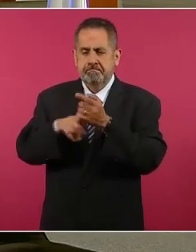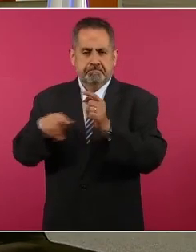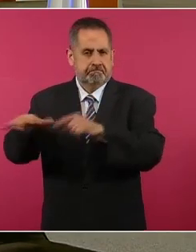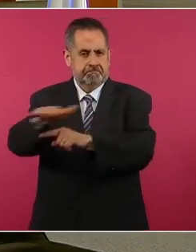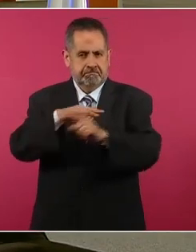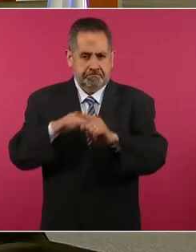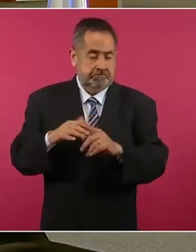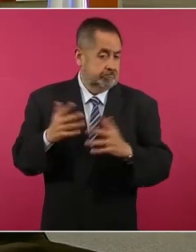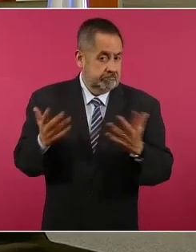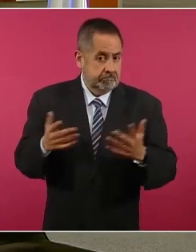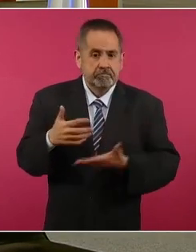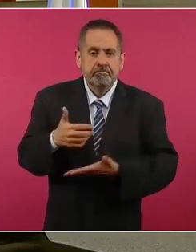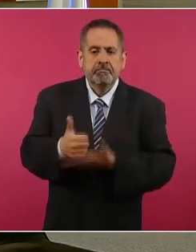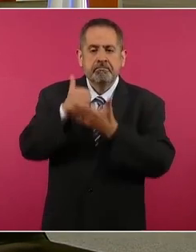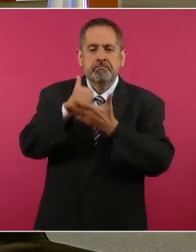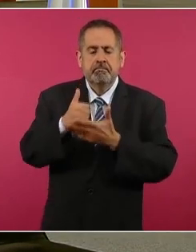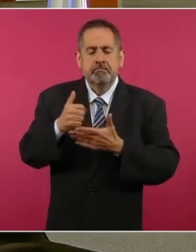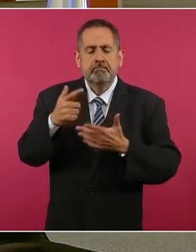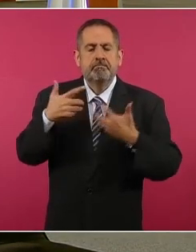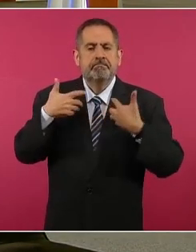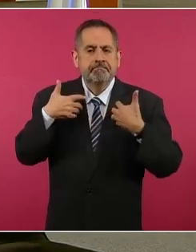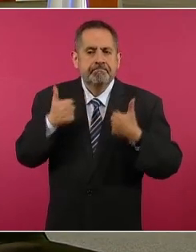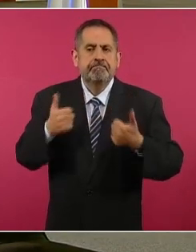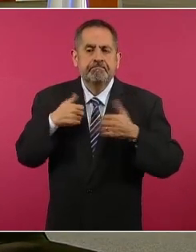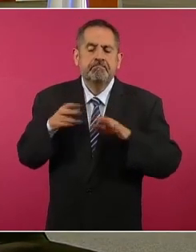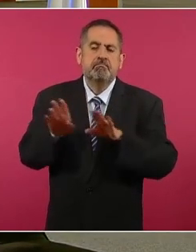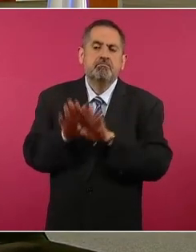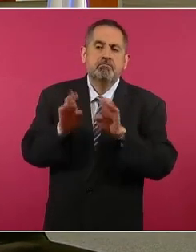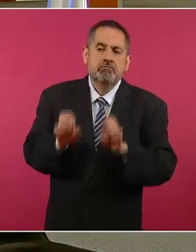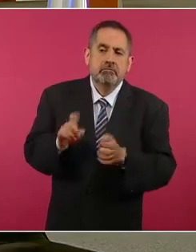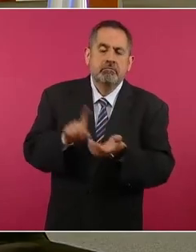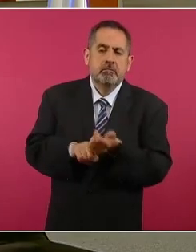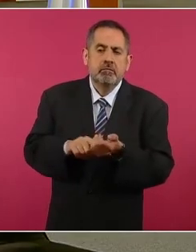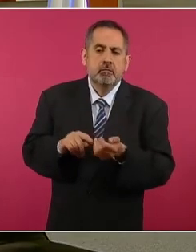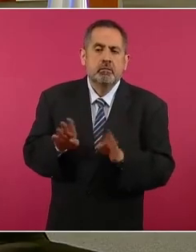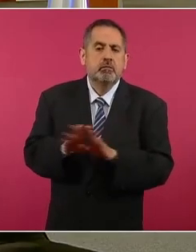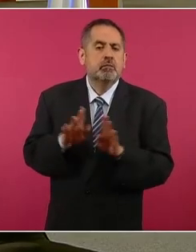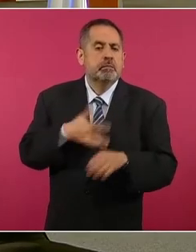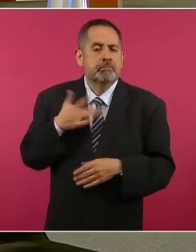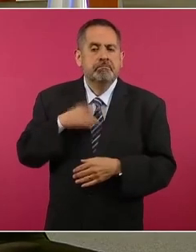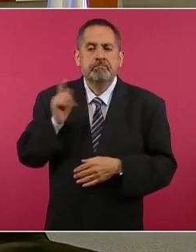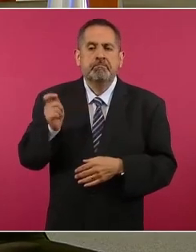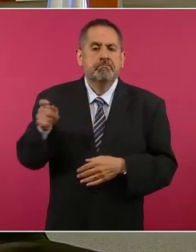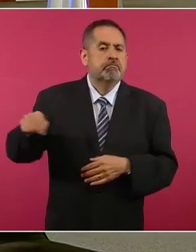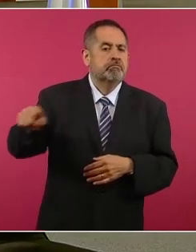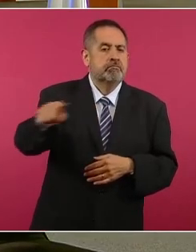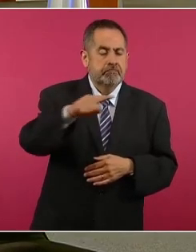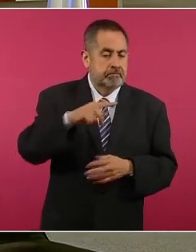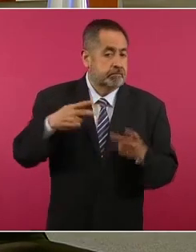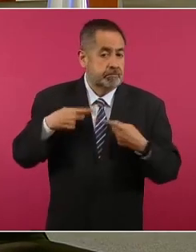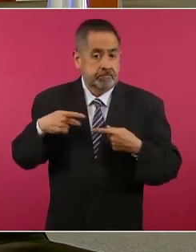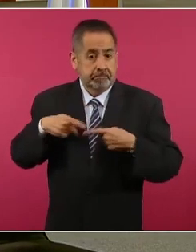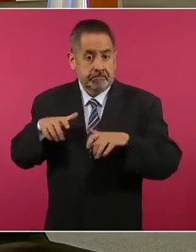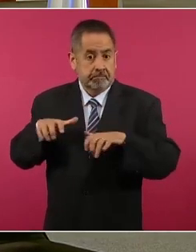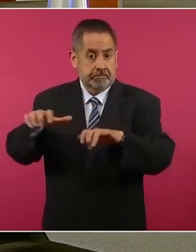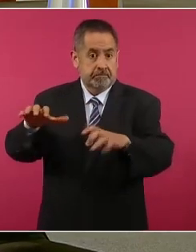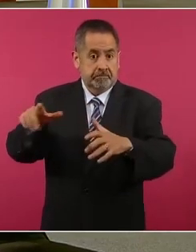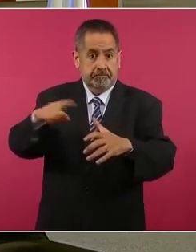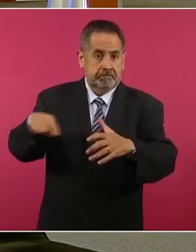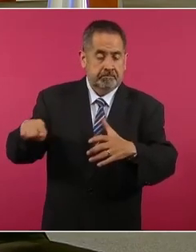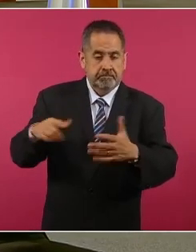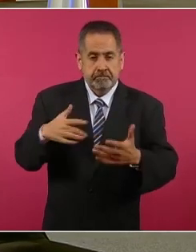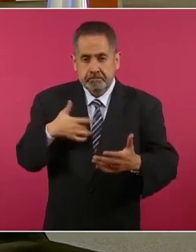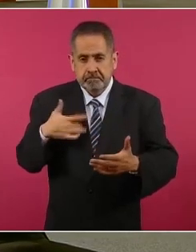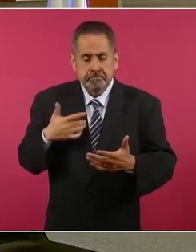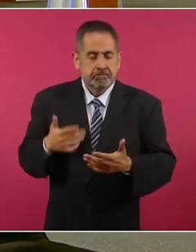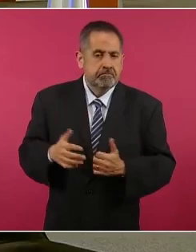ayuda mucho a entender que la gente pues